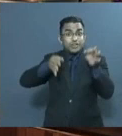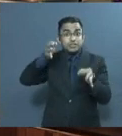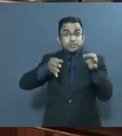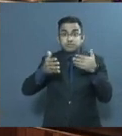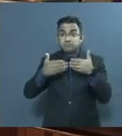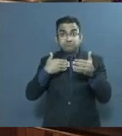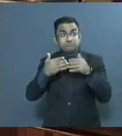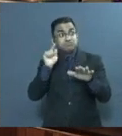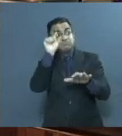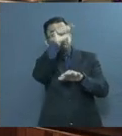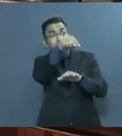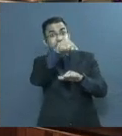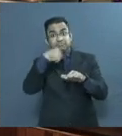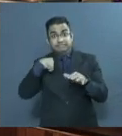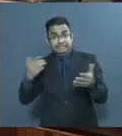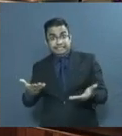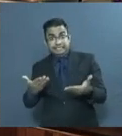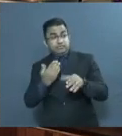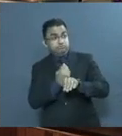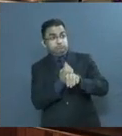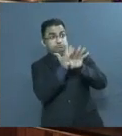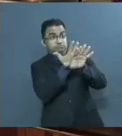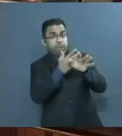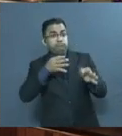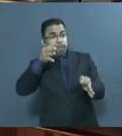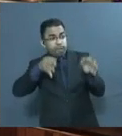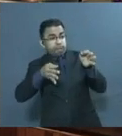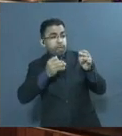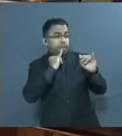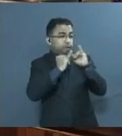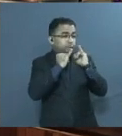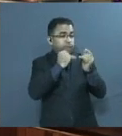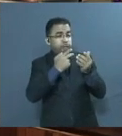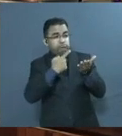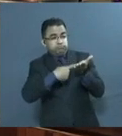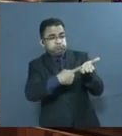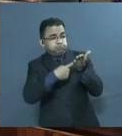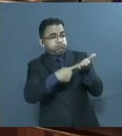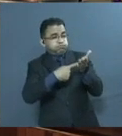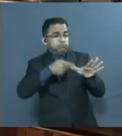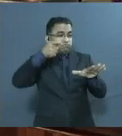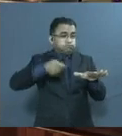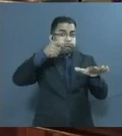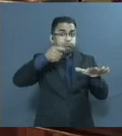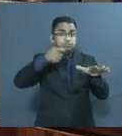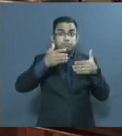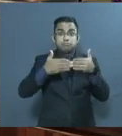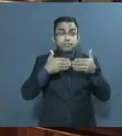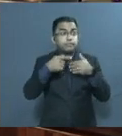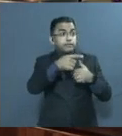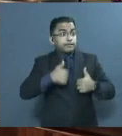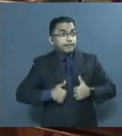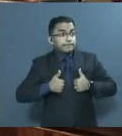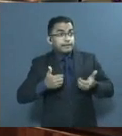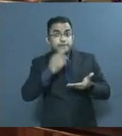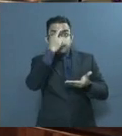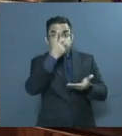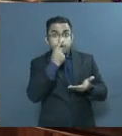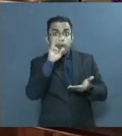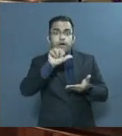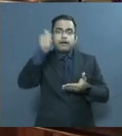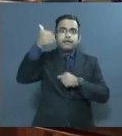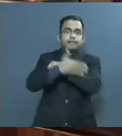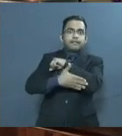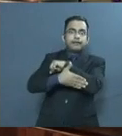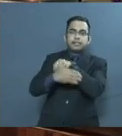las personas podían no moverse a los tribunales o estaban fuera del país. También